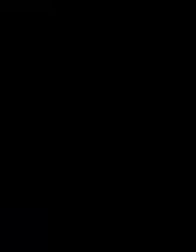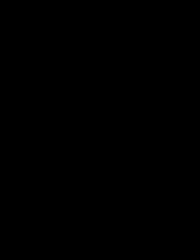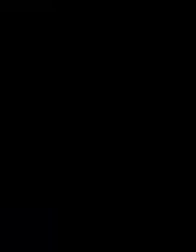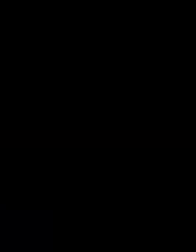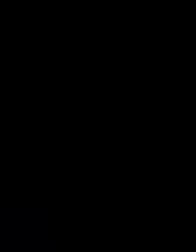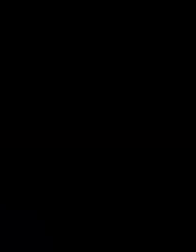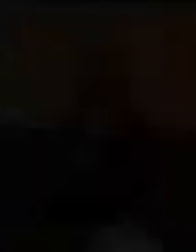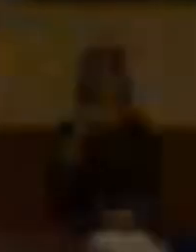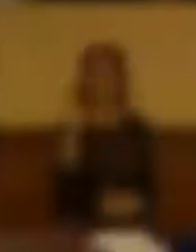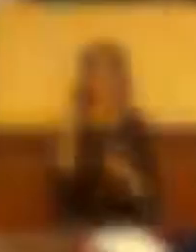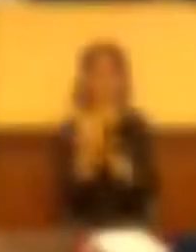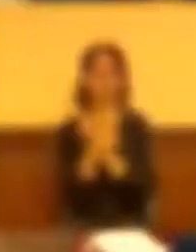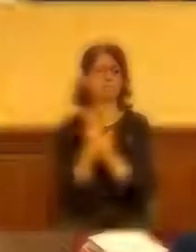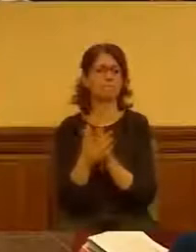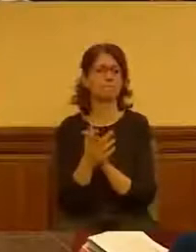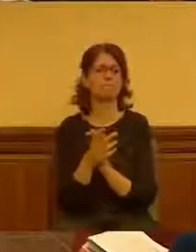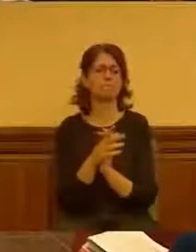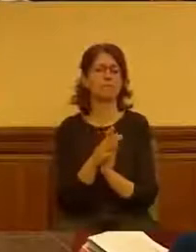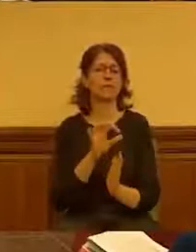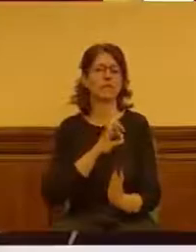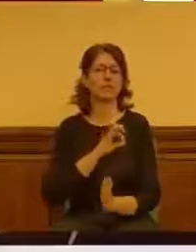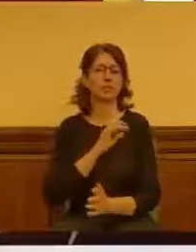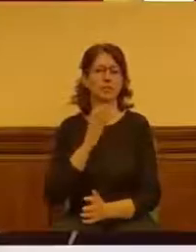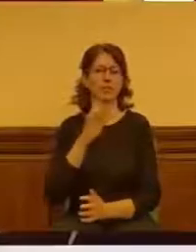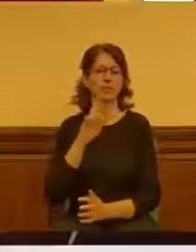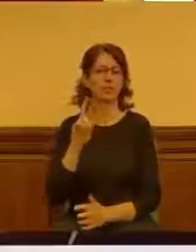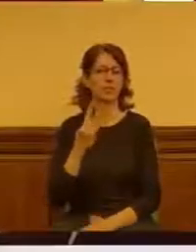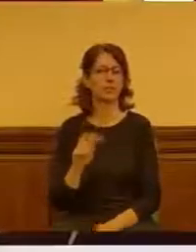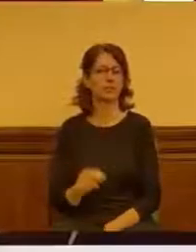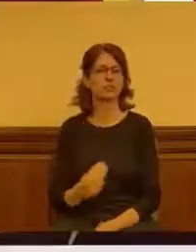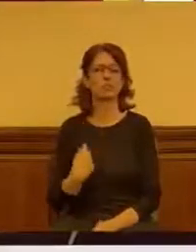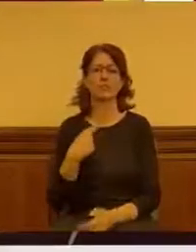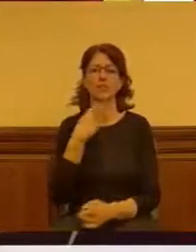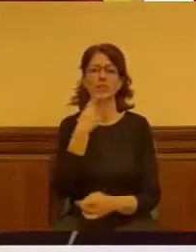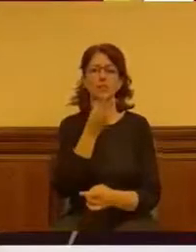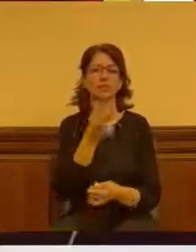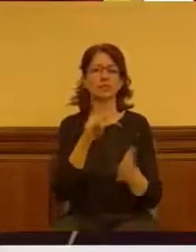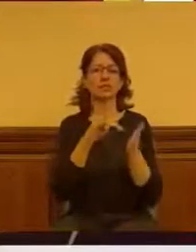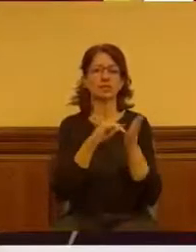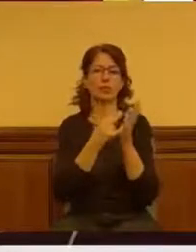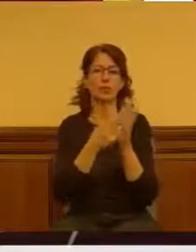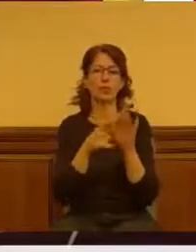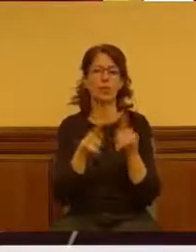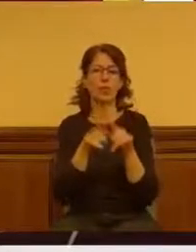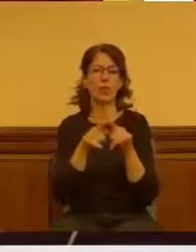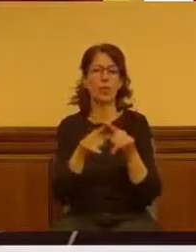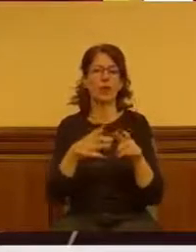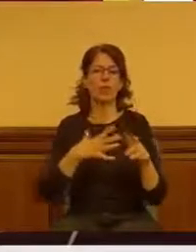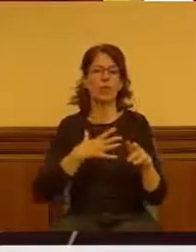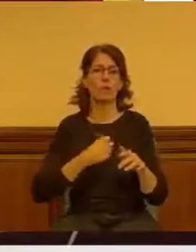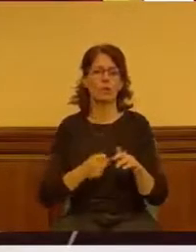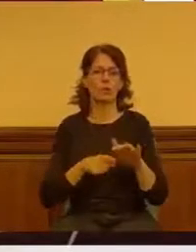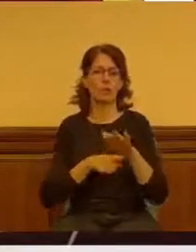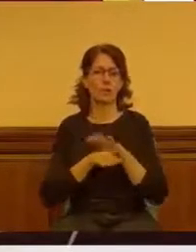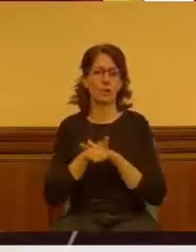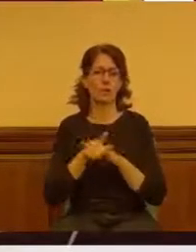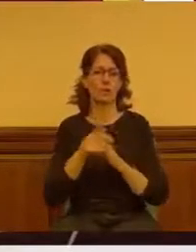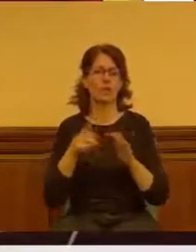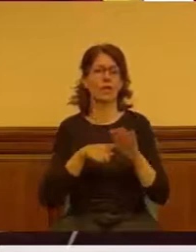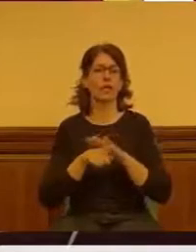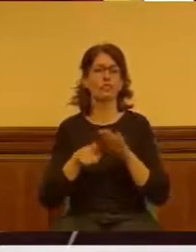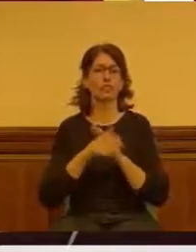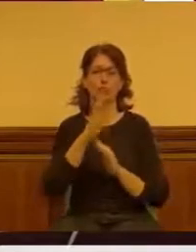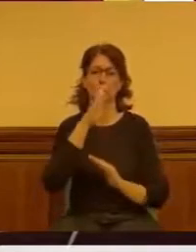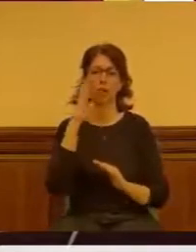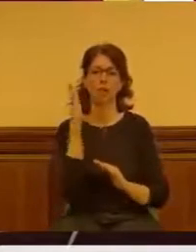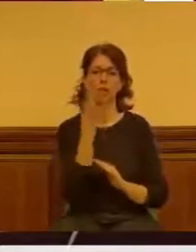SEÑORA Señora Triviño, le he dado una solución por medio de Móstoles Desarrollo Gestión Directa, lo cual le permitiría